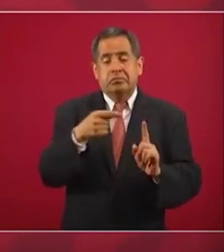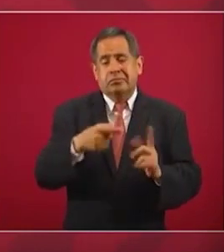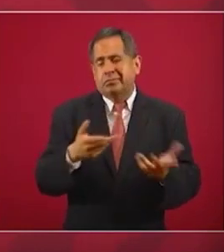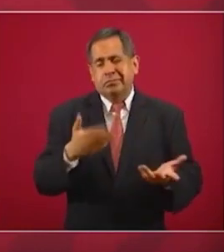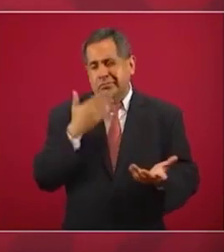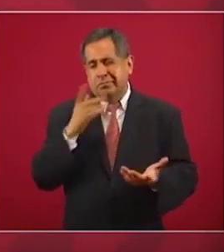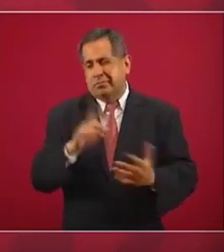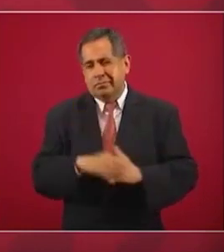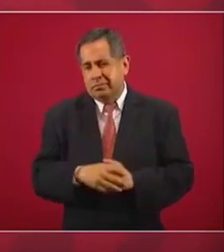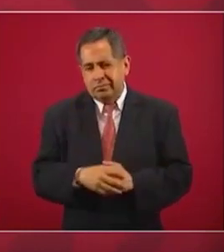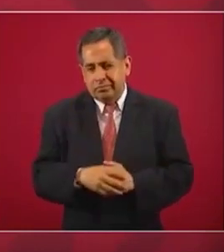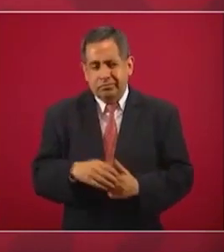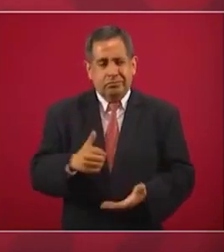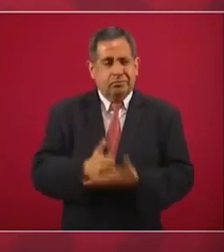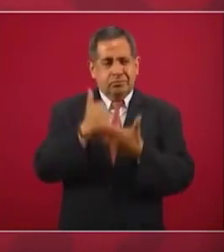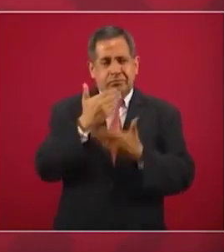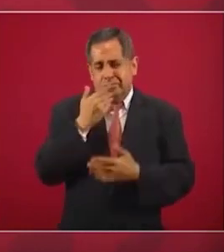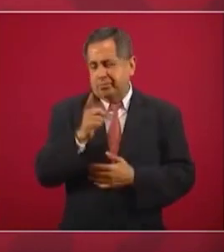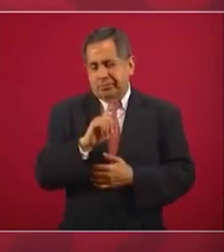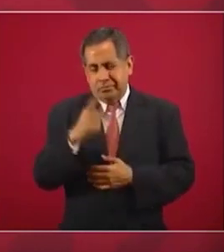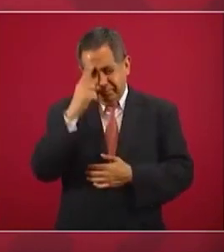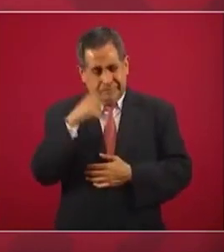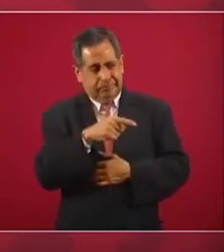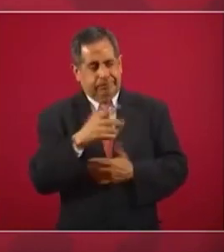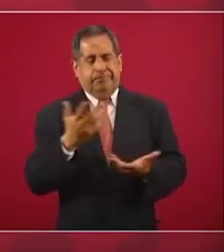Y no ayuda tampoco a la institución.